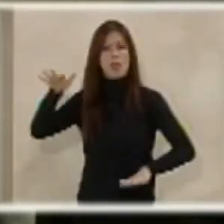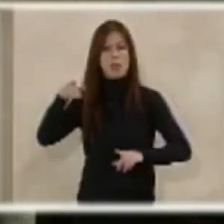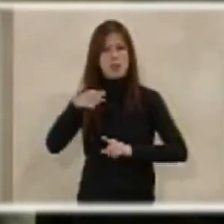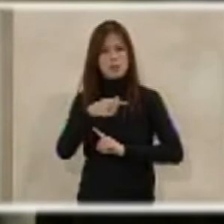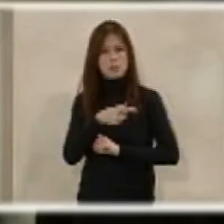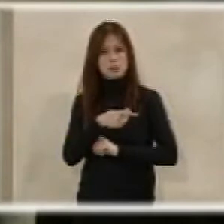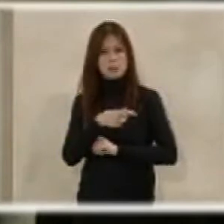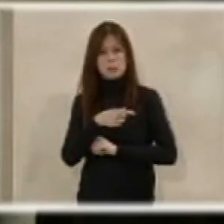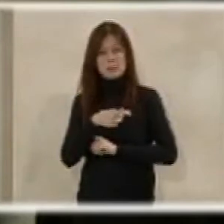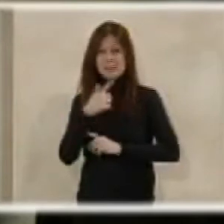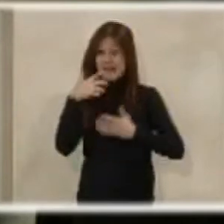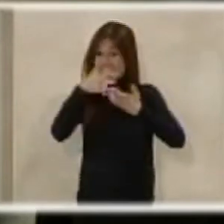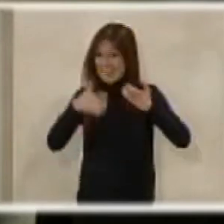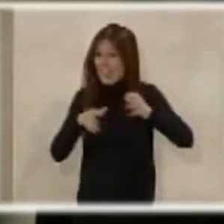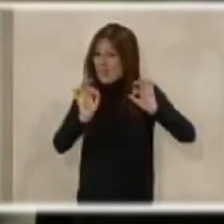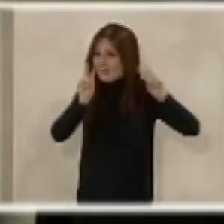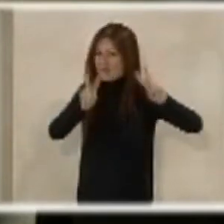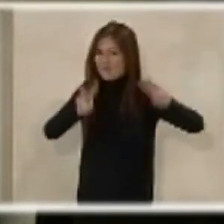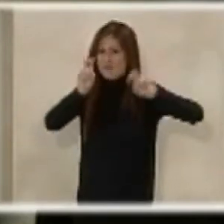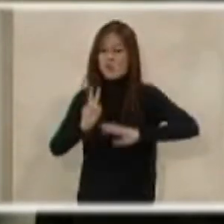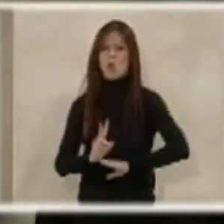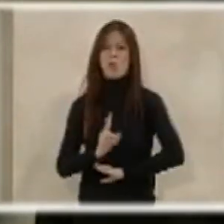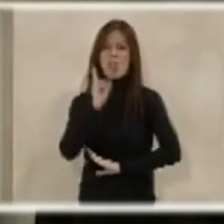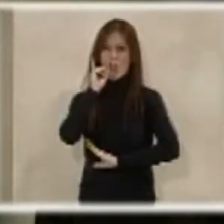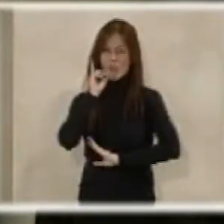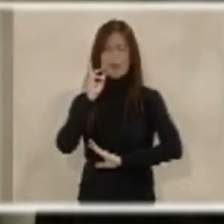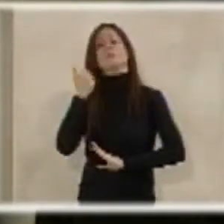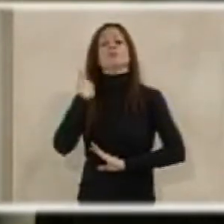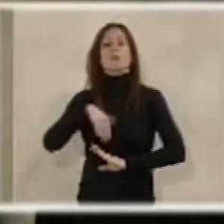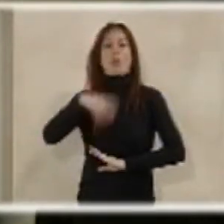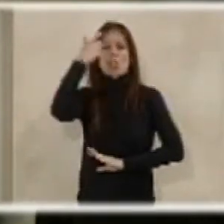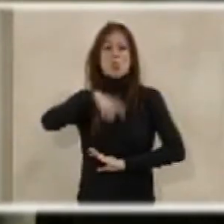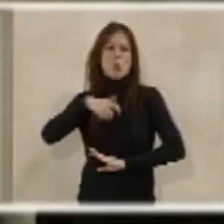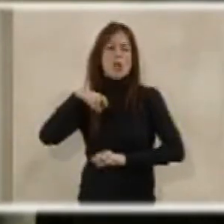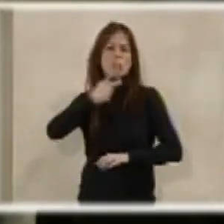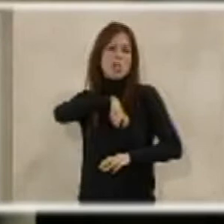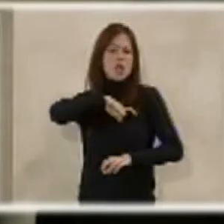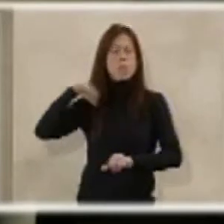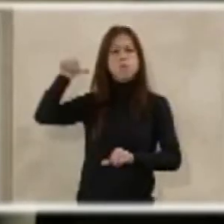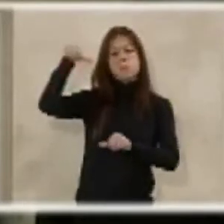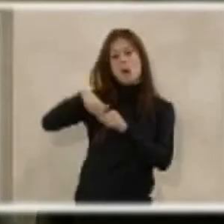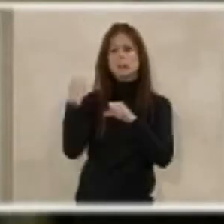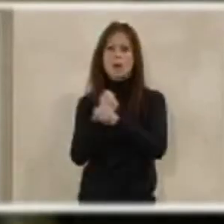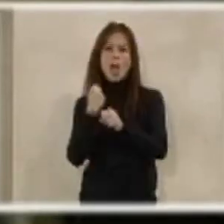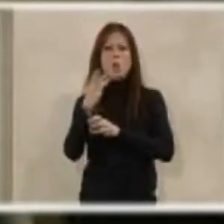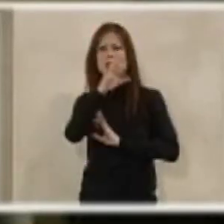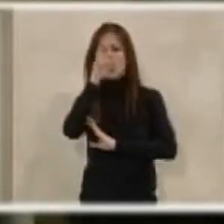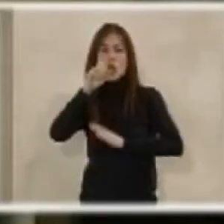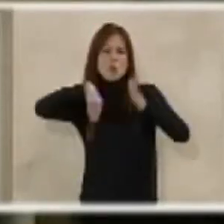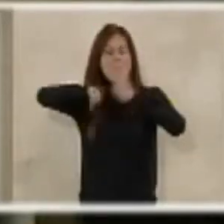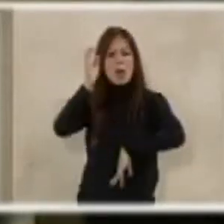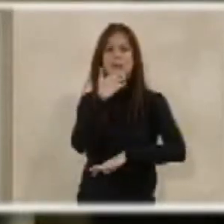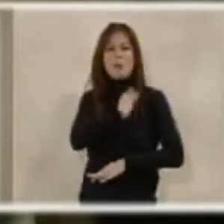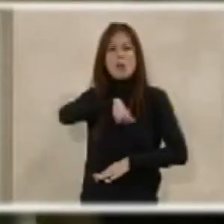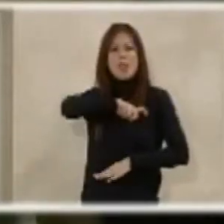Más graves son las jubilaciones. Después de estar 30 años de servicio o más, un policía